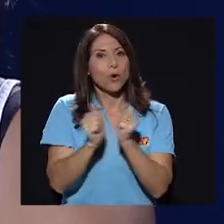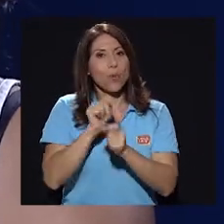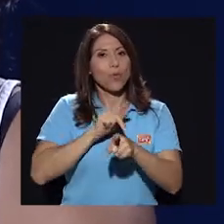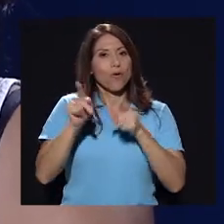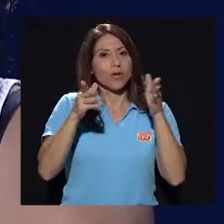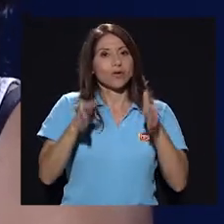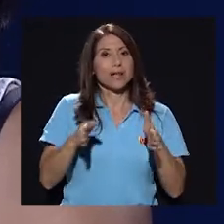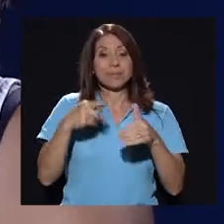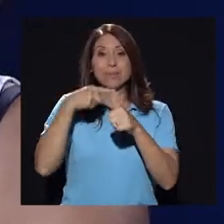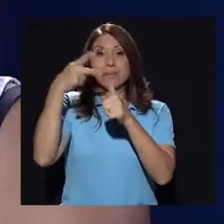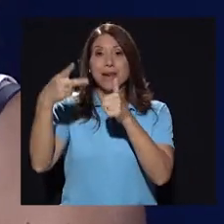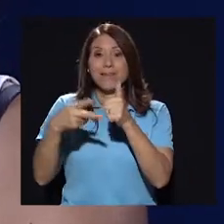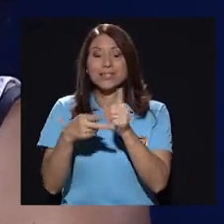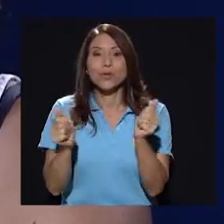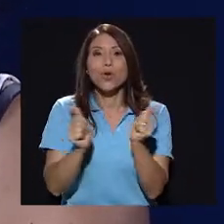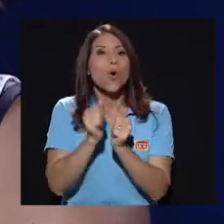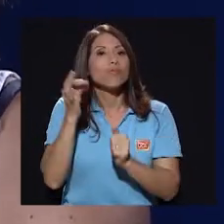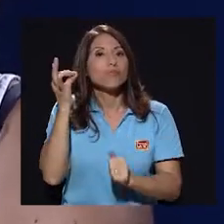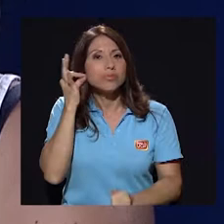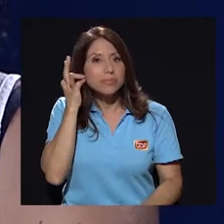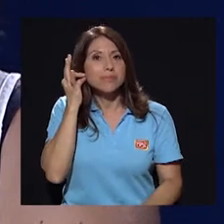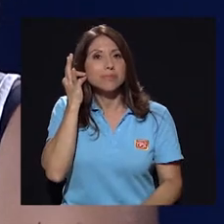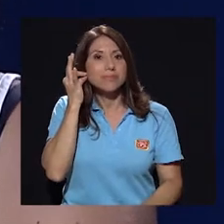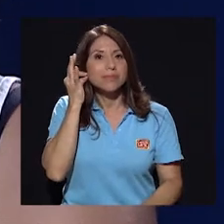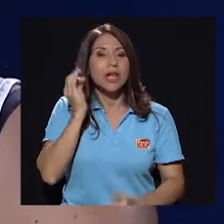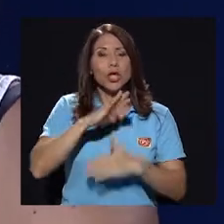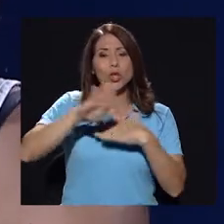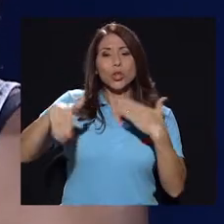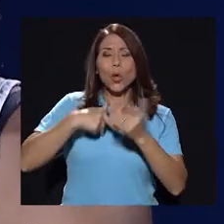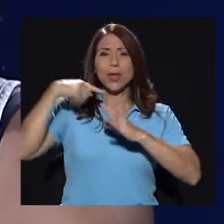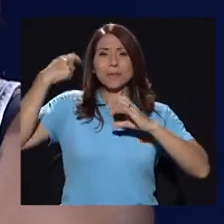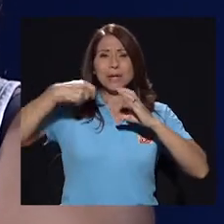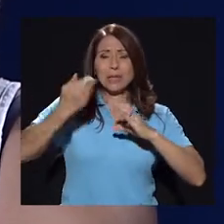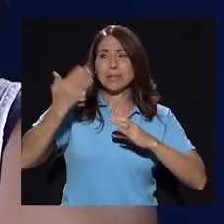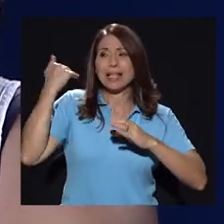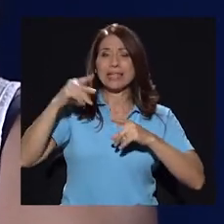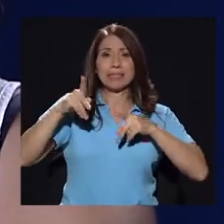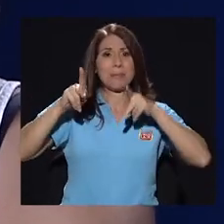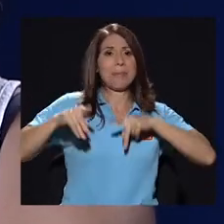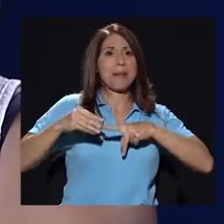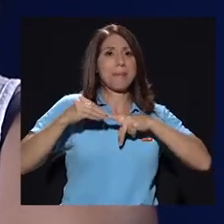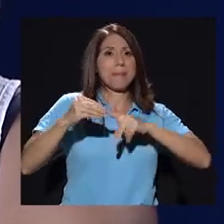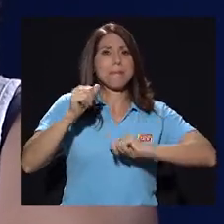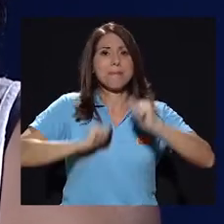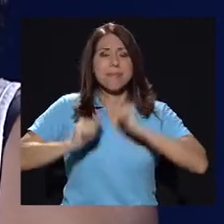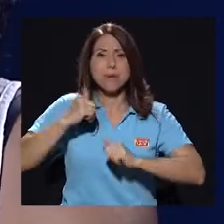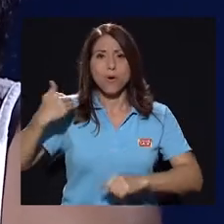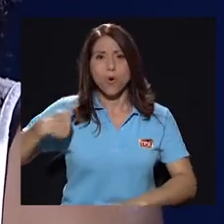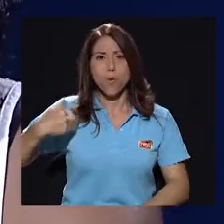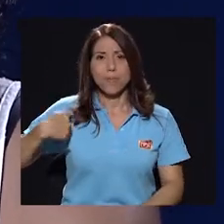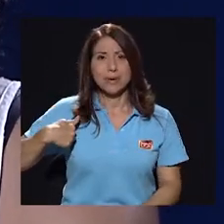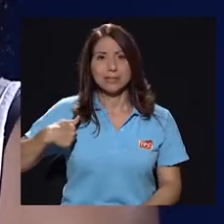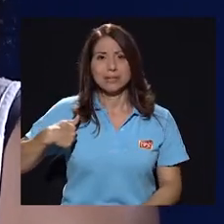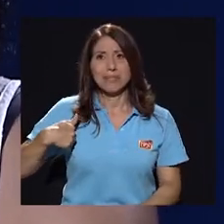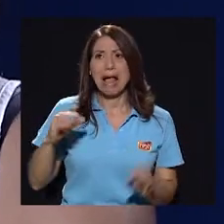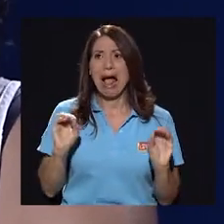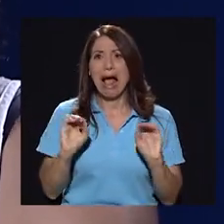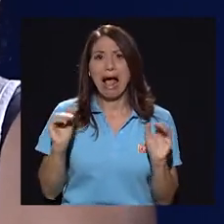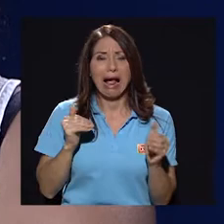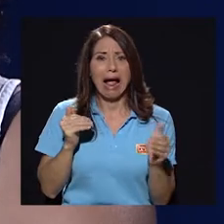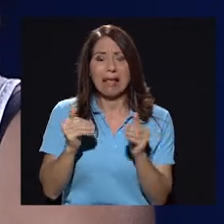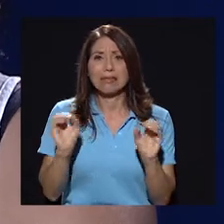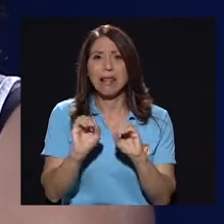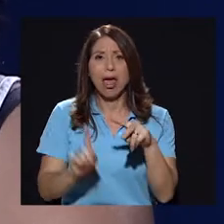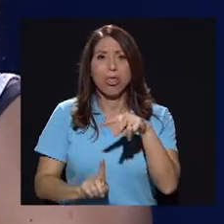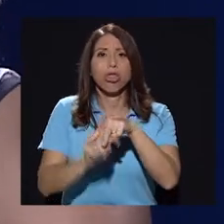actores profesionales, sino que era la primera vez que trabajaba con actrices, mujeres. Todas sus películas son protagonizadas por hombres, y de hecho, casi que